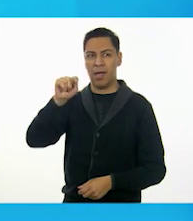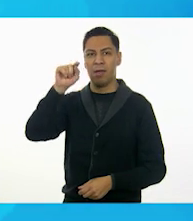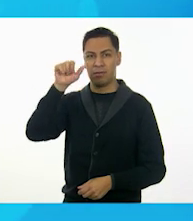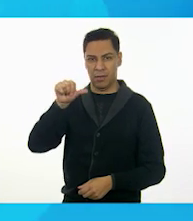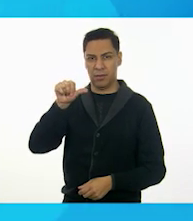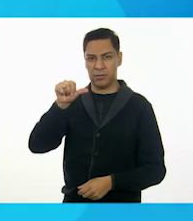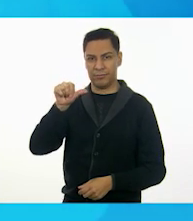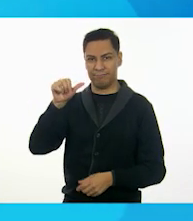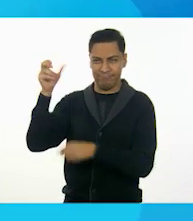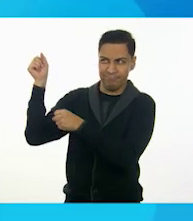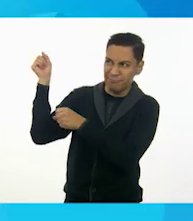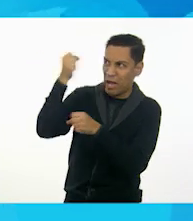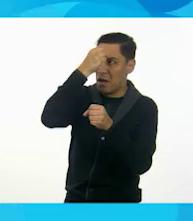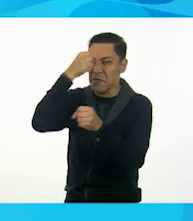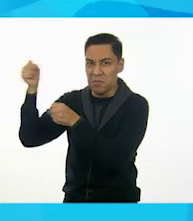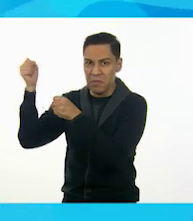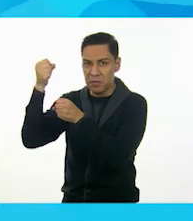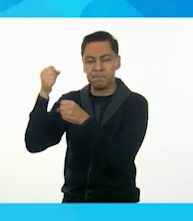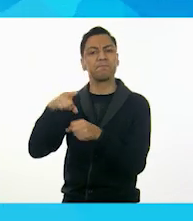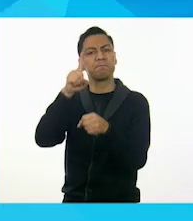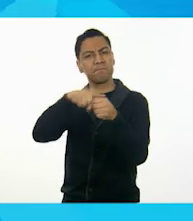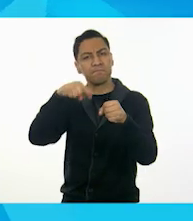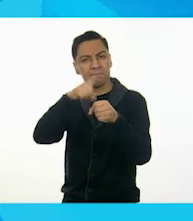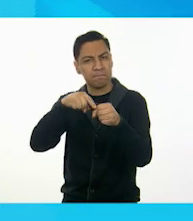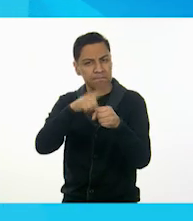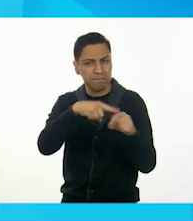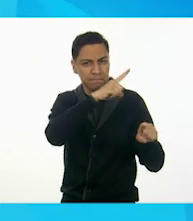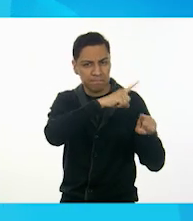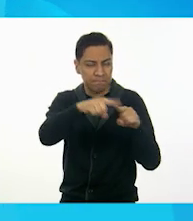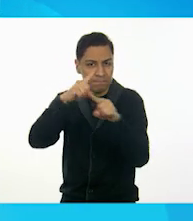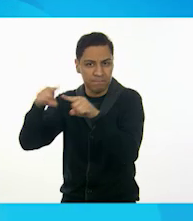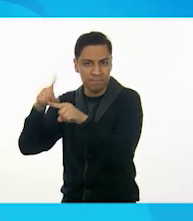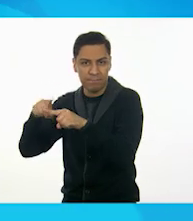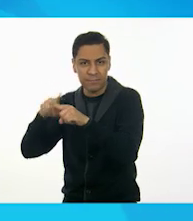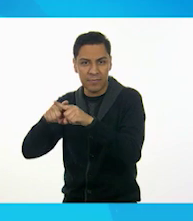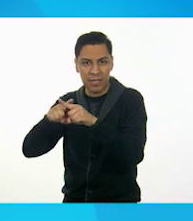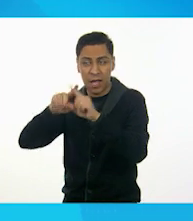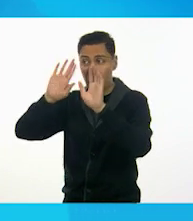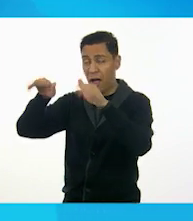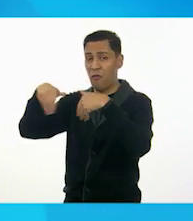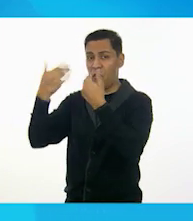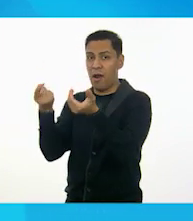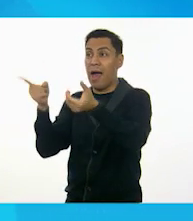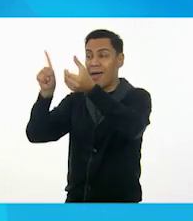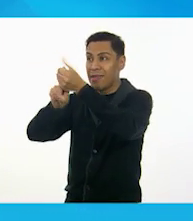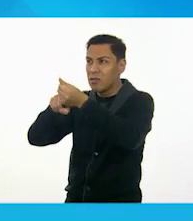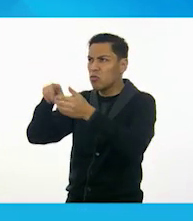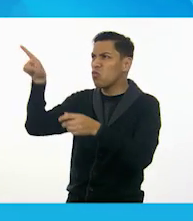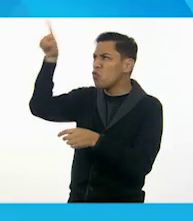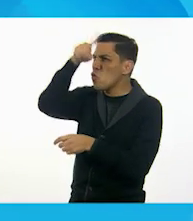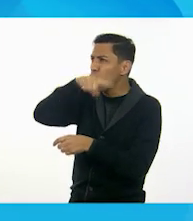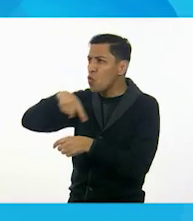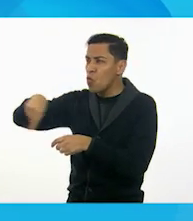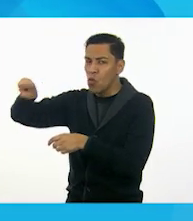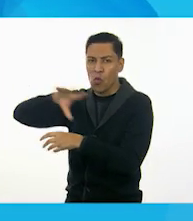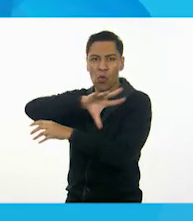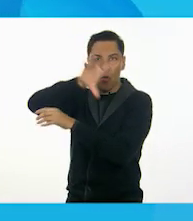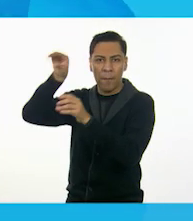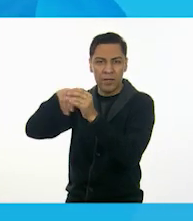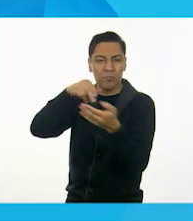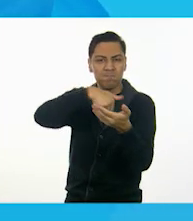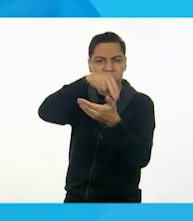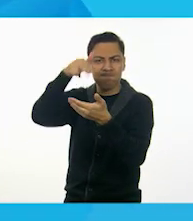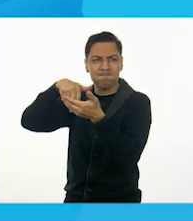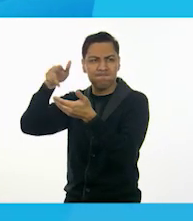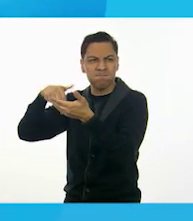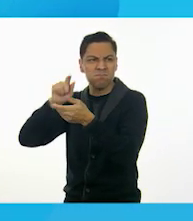ahorita que dijiste de los colores, ¿te das cuenta que los colores no solamente están fuera de la piñata, sino dentro? Sí, por supuesto. ¿Por